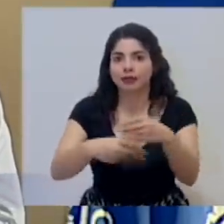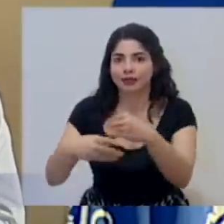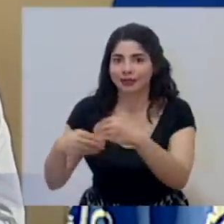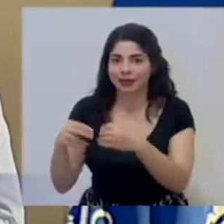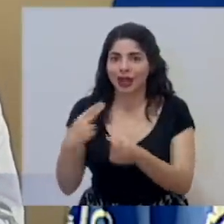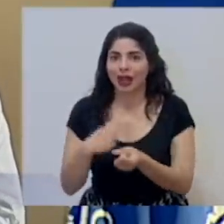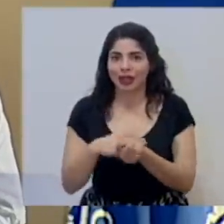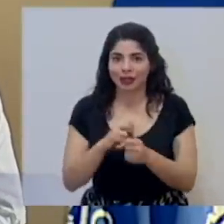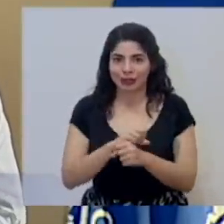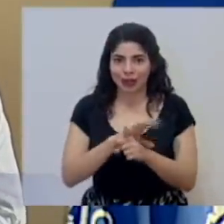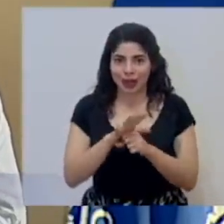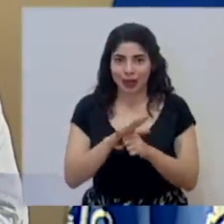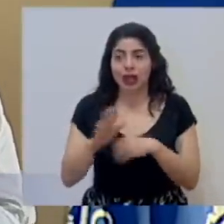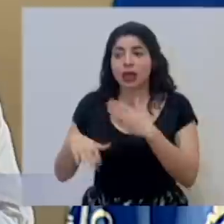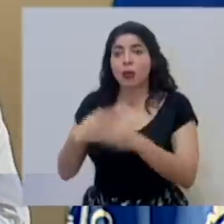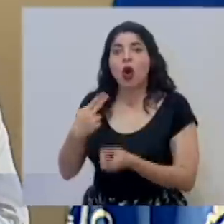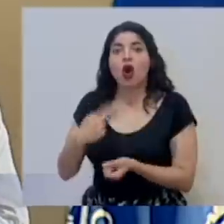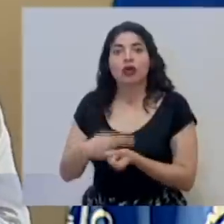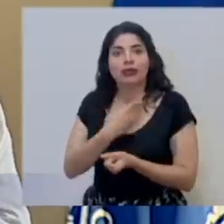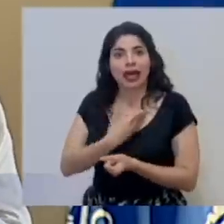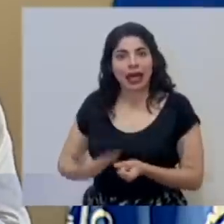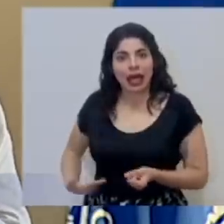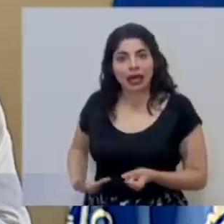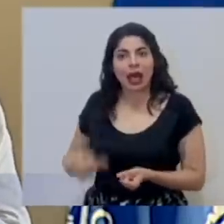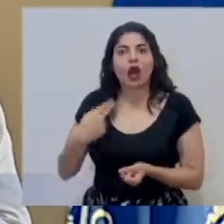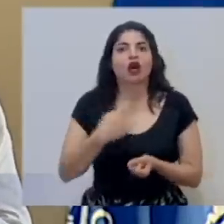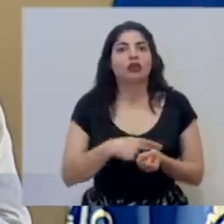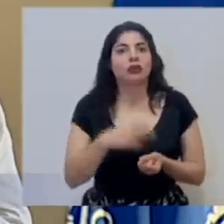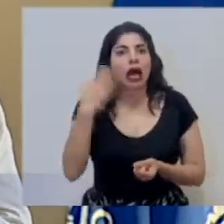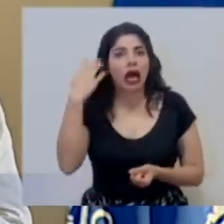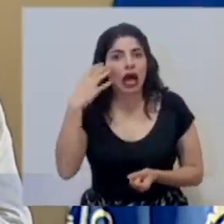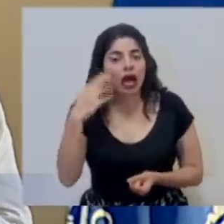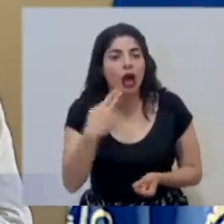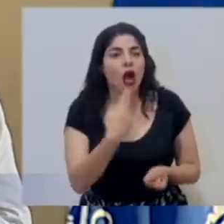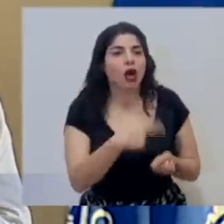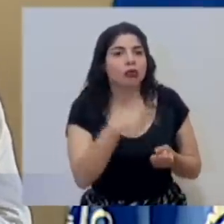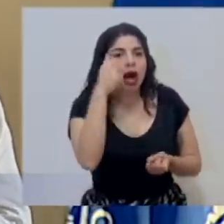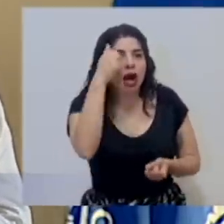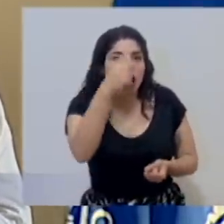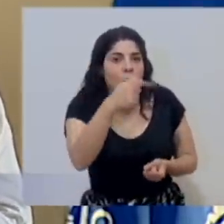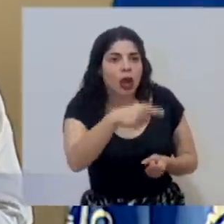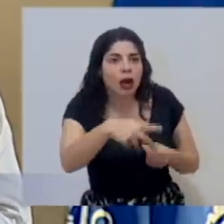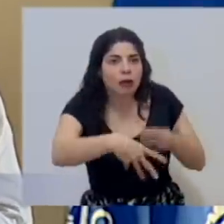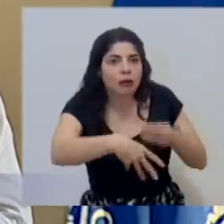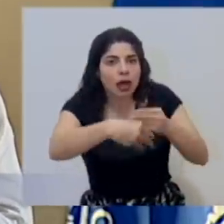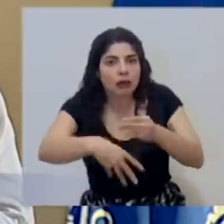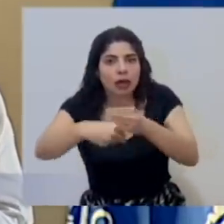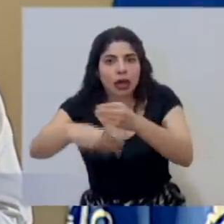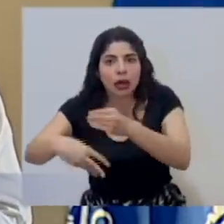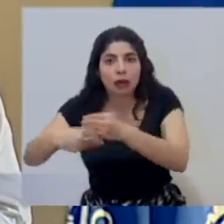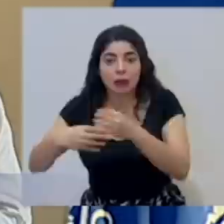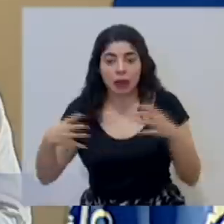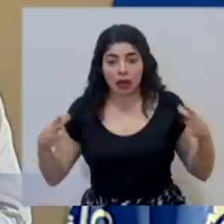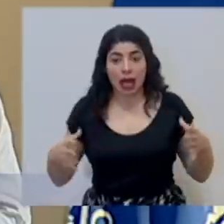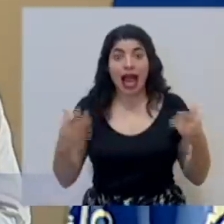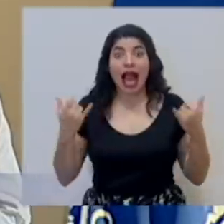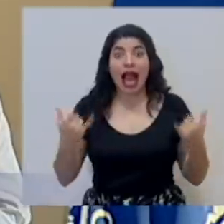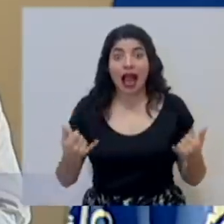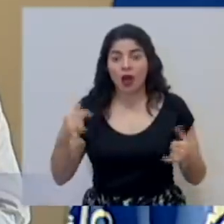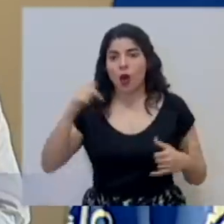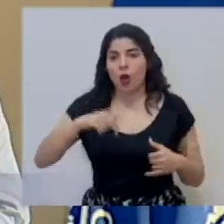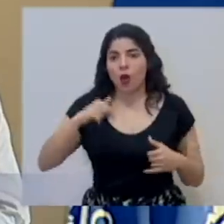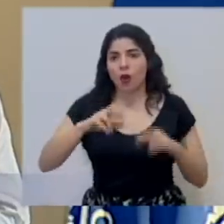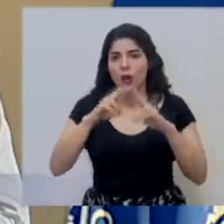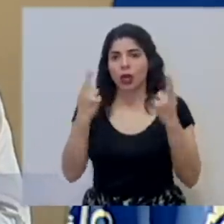después entró a participar el Hospital de Heredia, el Hospital de Cartago, el Hospital de Alajuela. Hoy vamos a